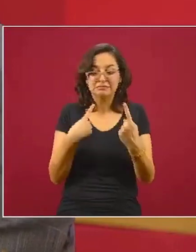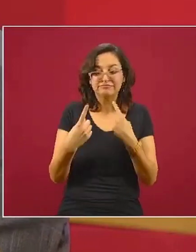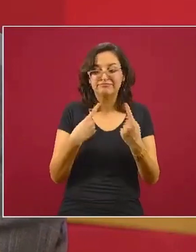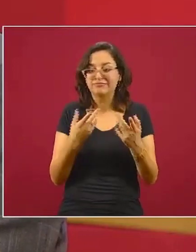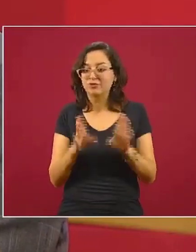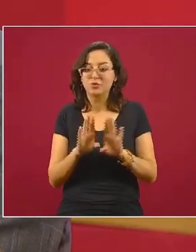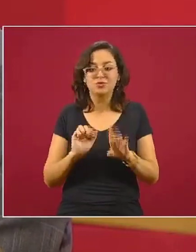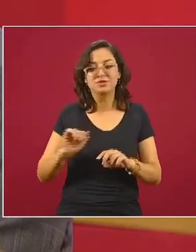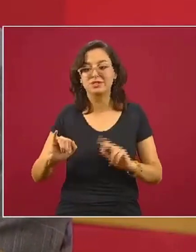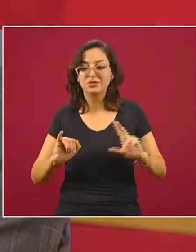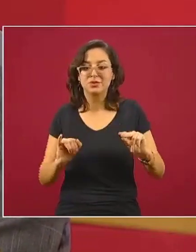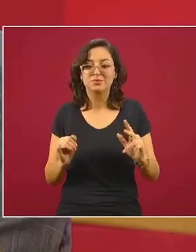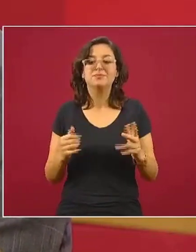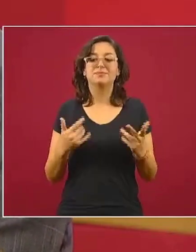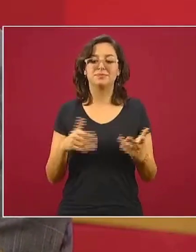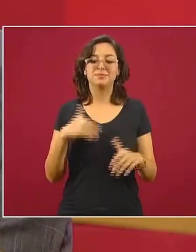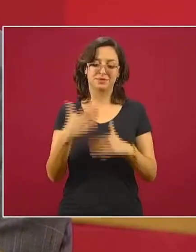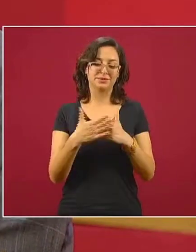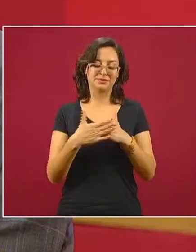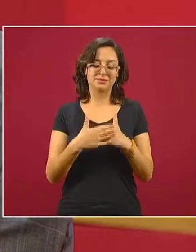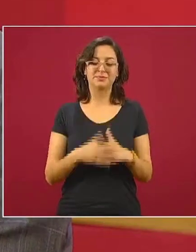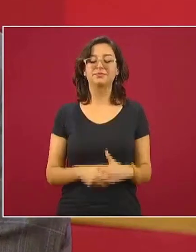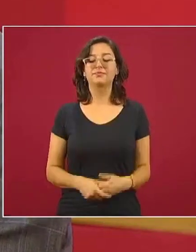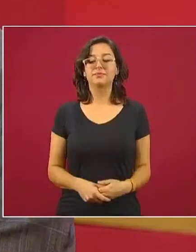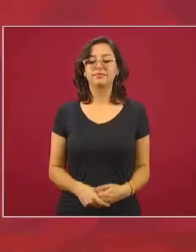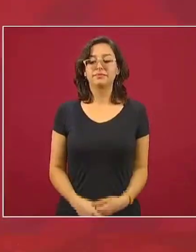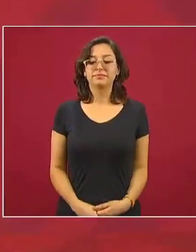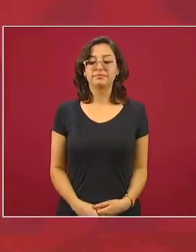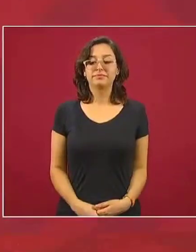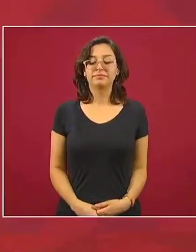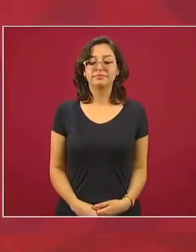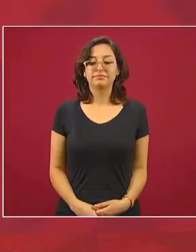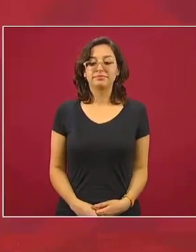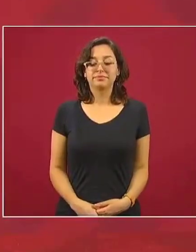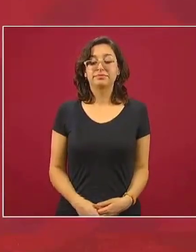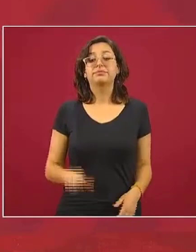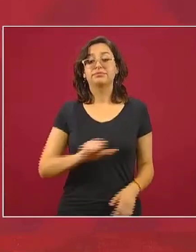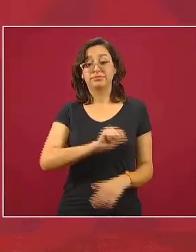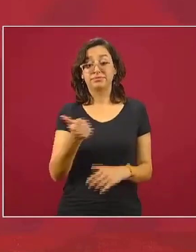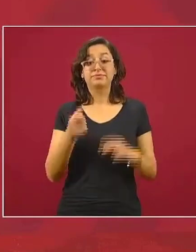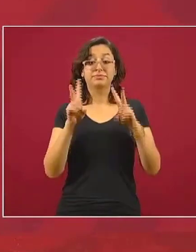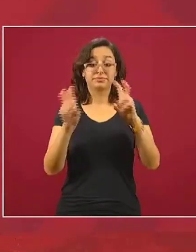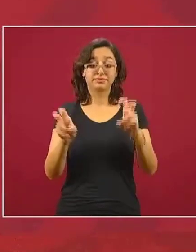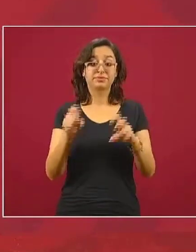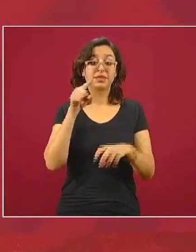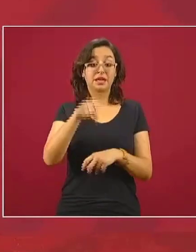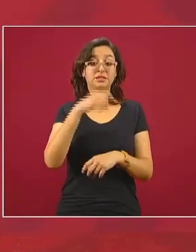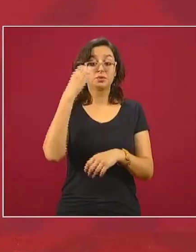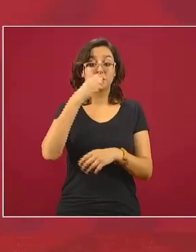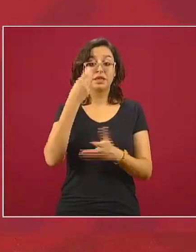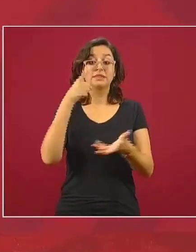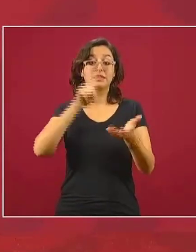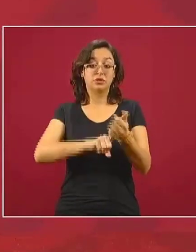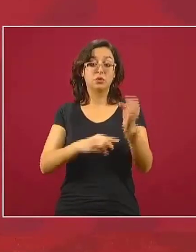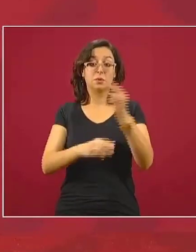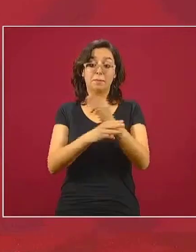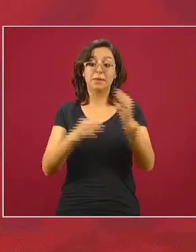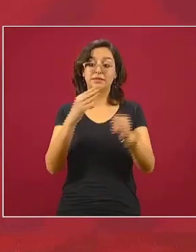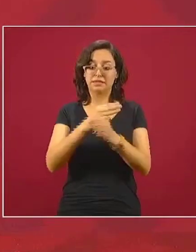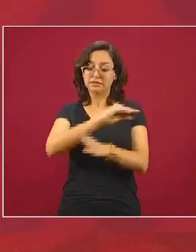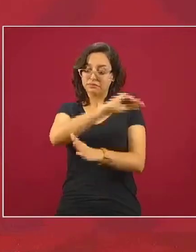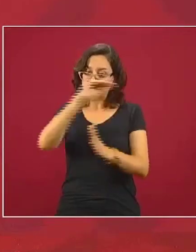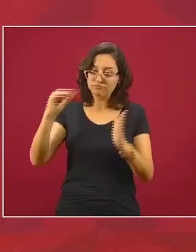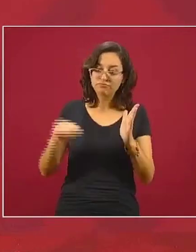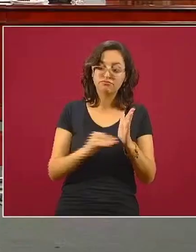por otra parte pues dentro de las materias de estudio ya vamos a incluir